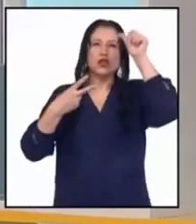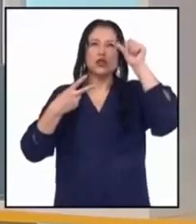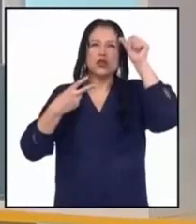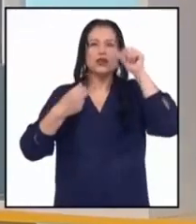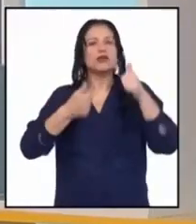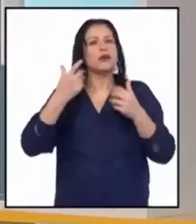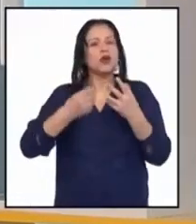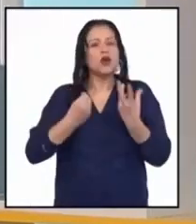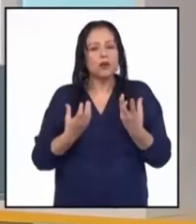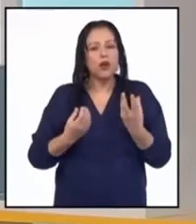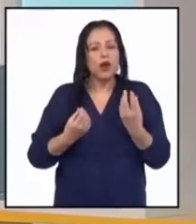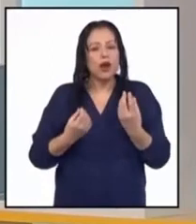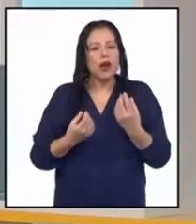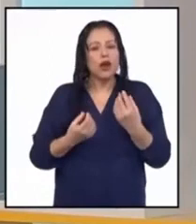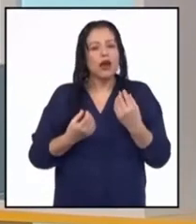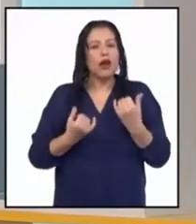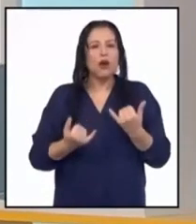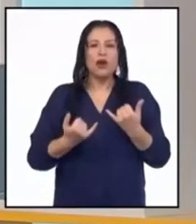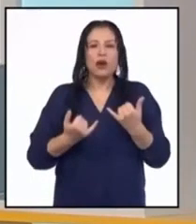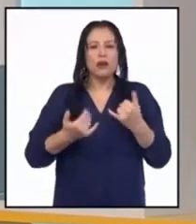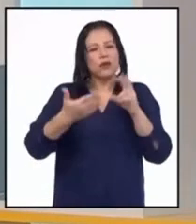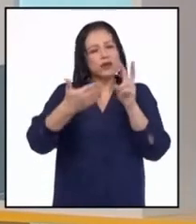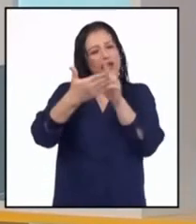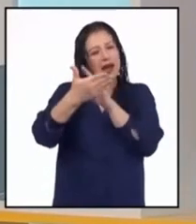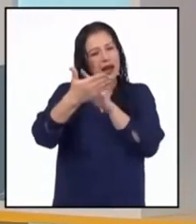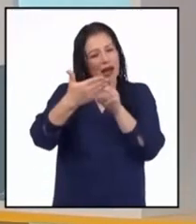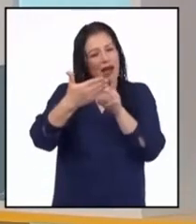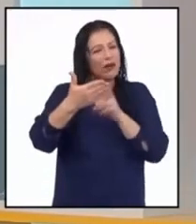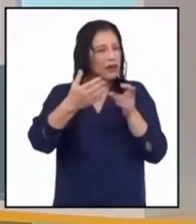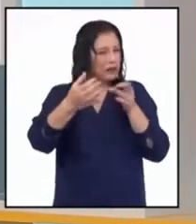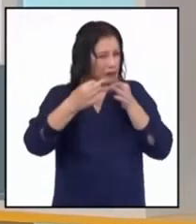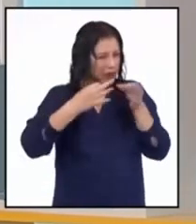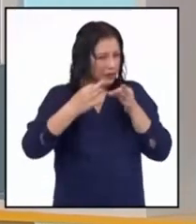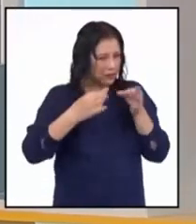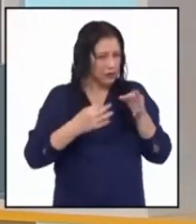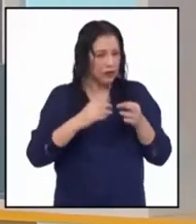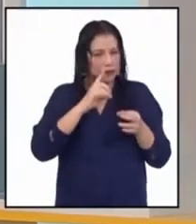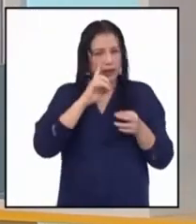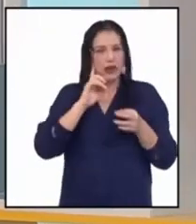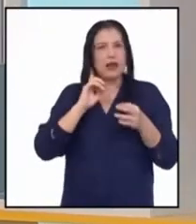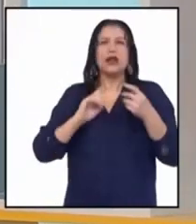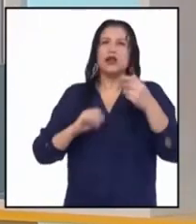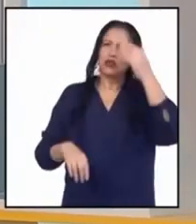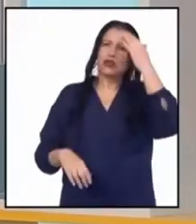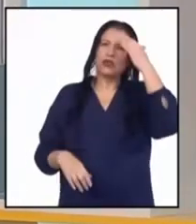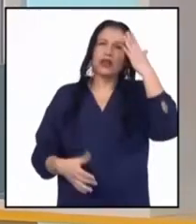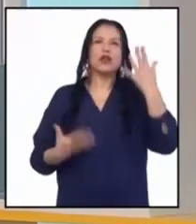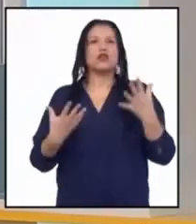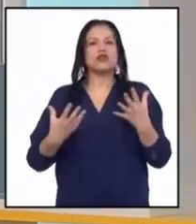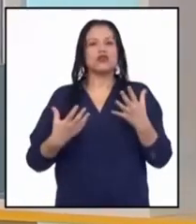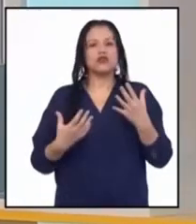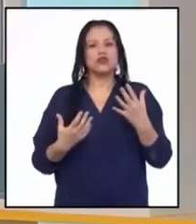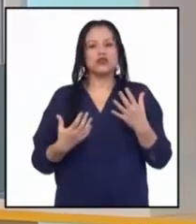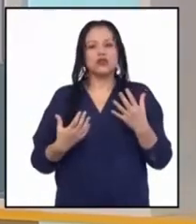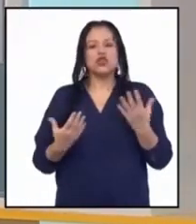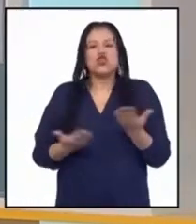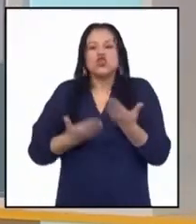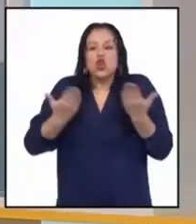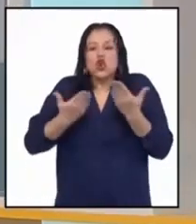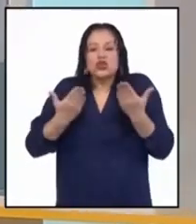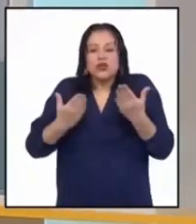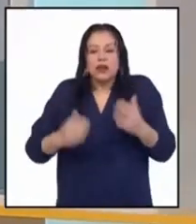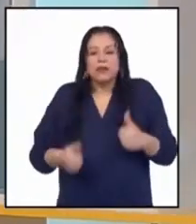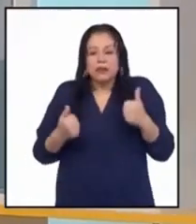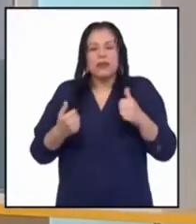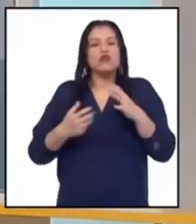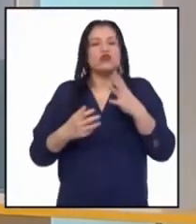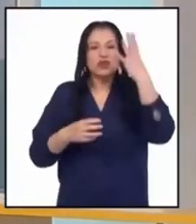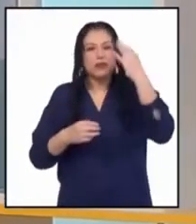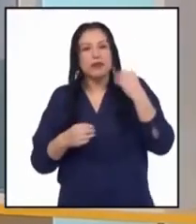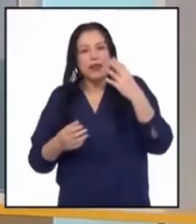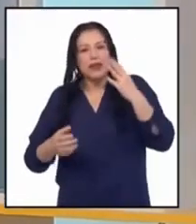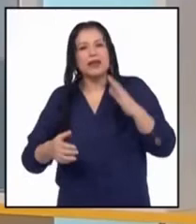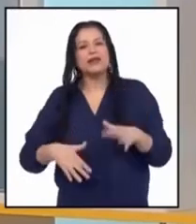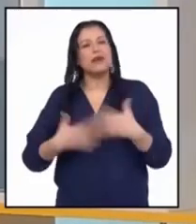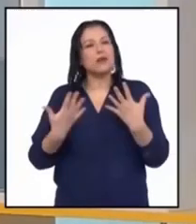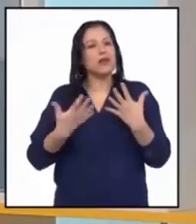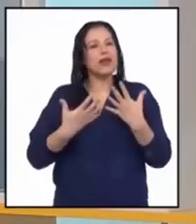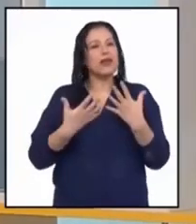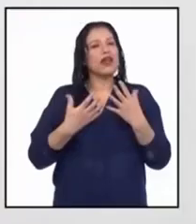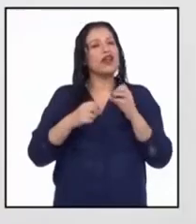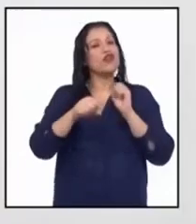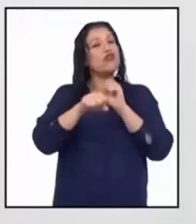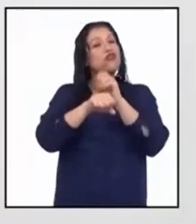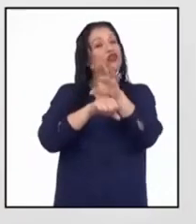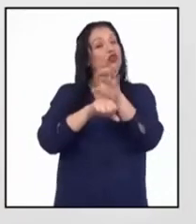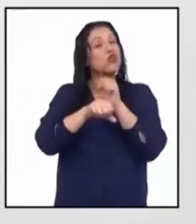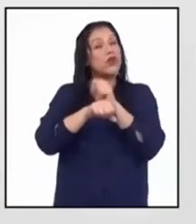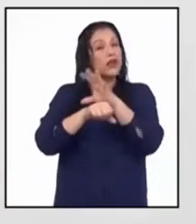argumentos que hemos leído hoy. ¿Me quedó claro que el contexto influye en las y los adolescentes? ¿Eso podría ponerlo dentro de mi texto